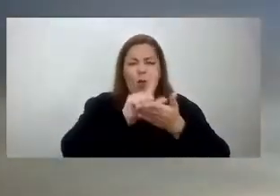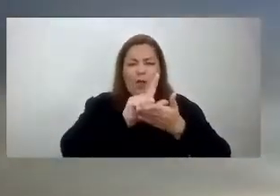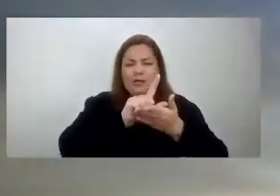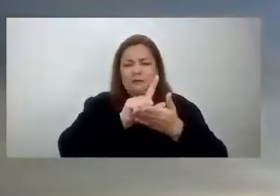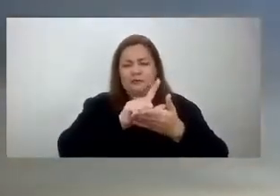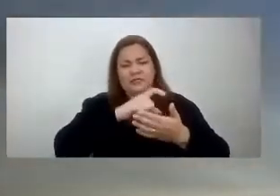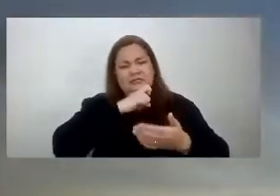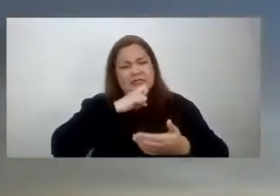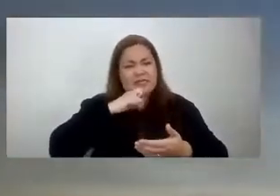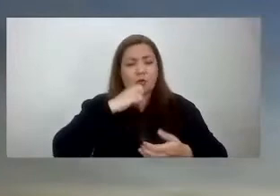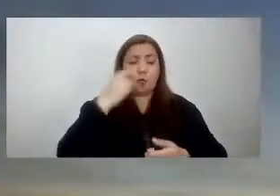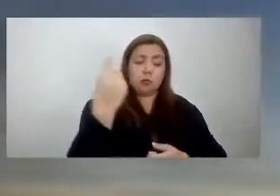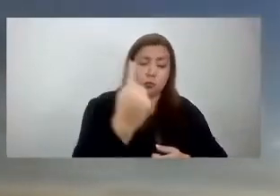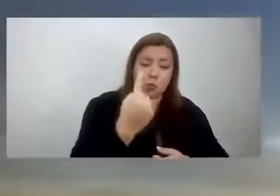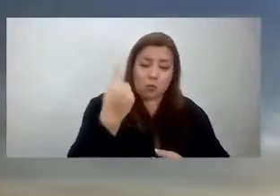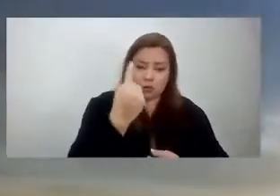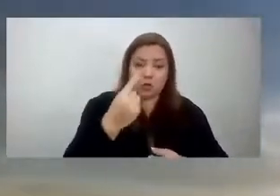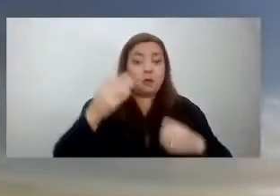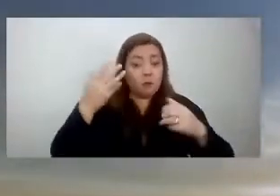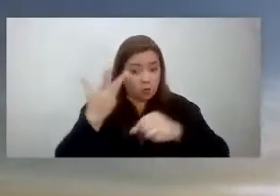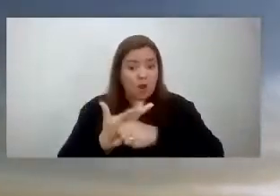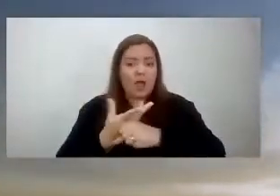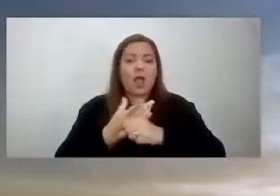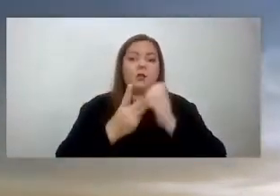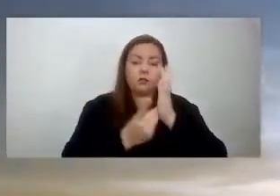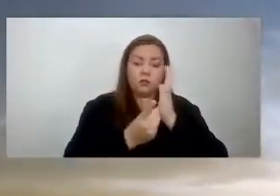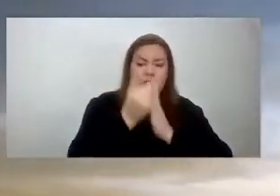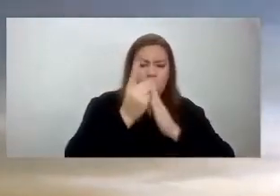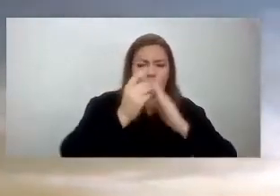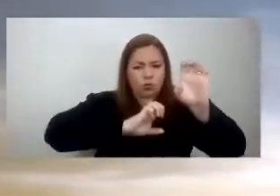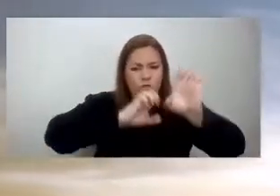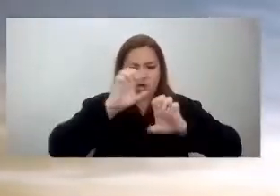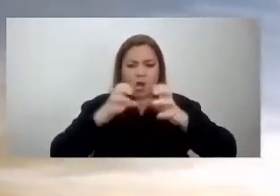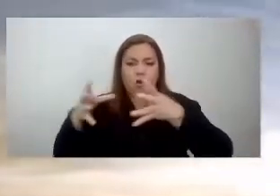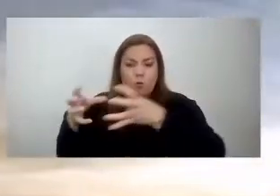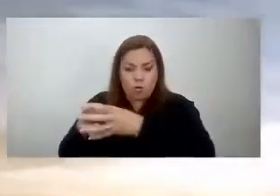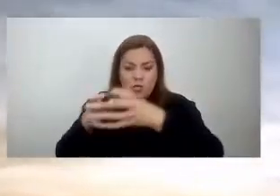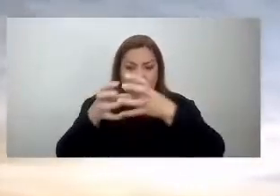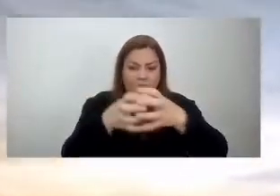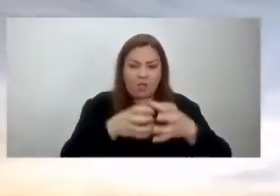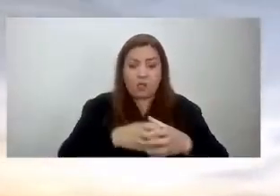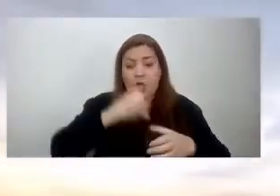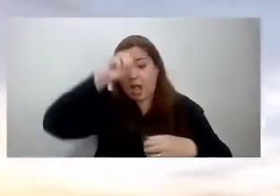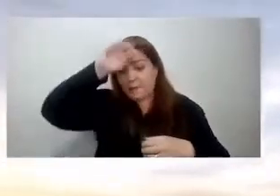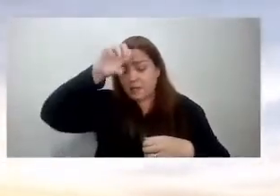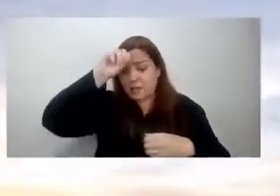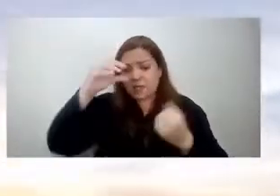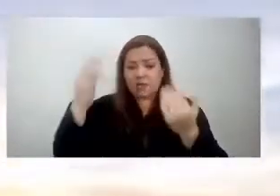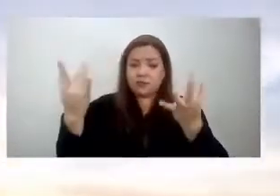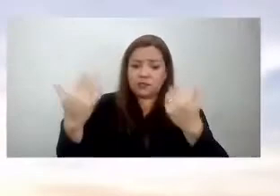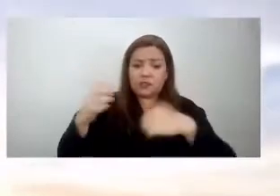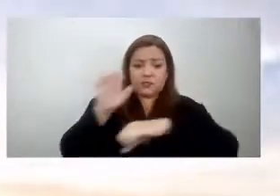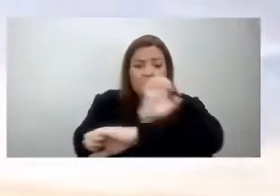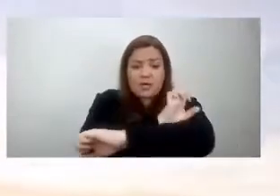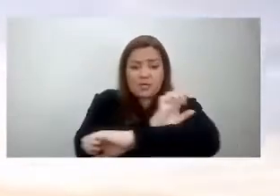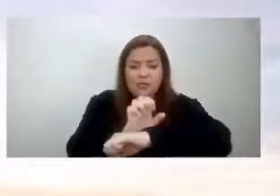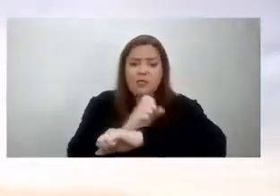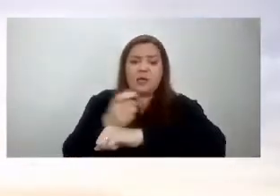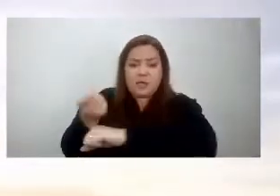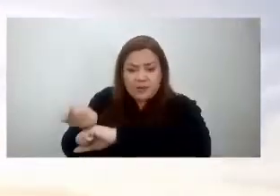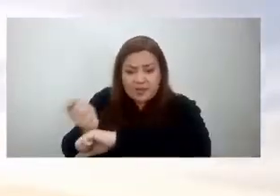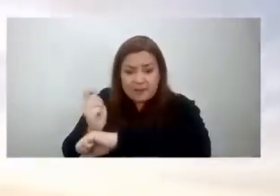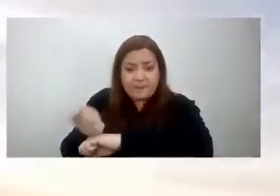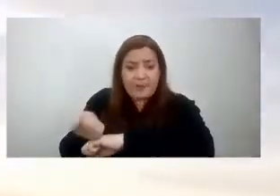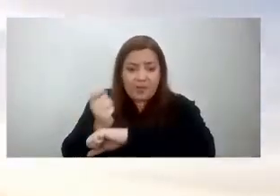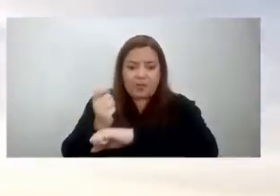hay desarrollo industrial hay comunidades hay minería se necesita energía hay pesca